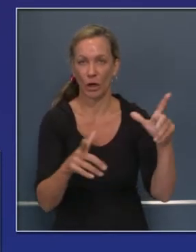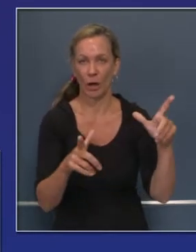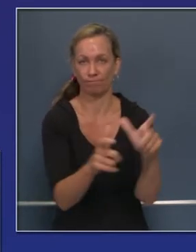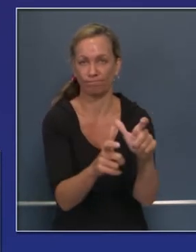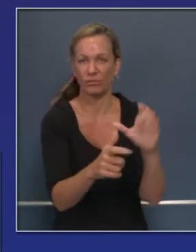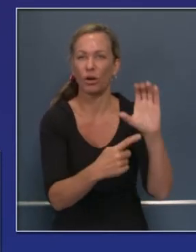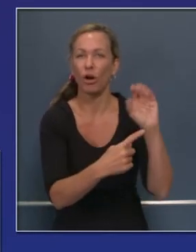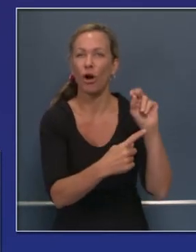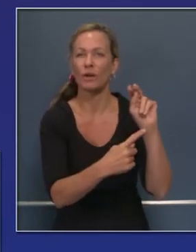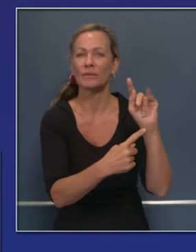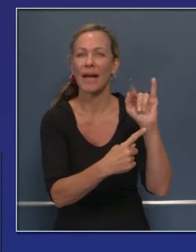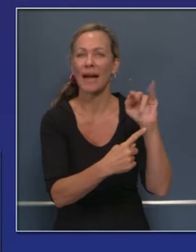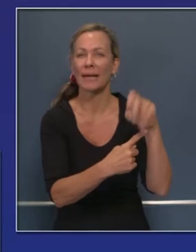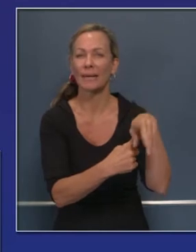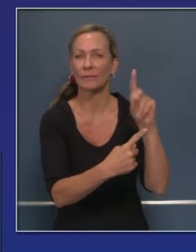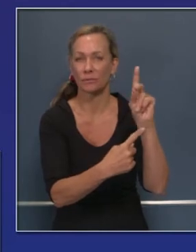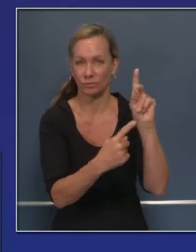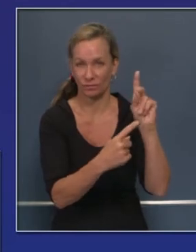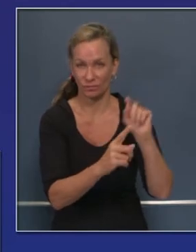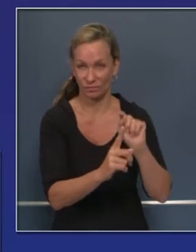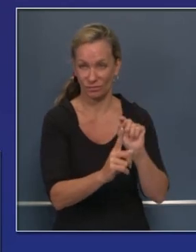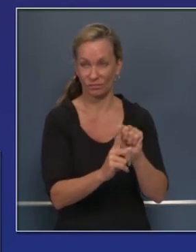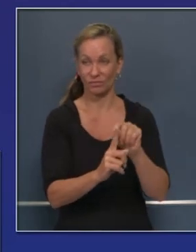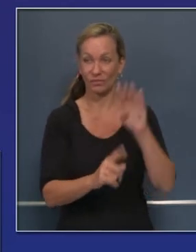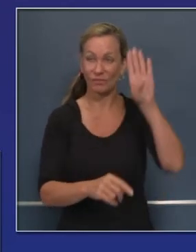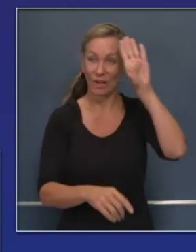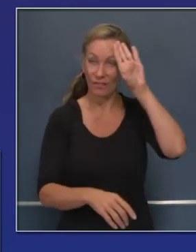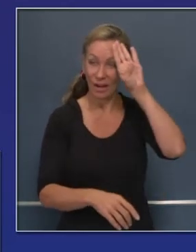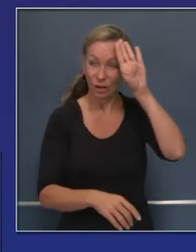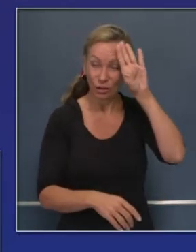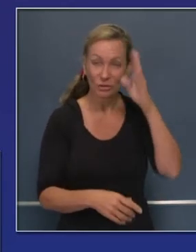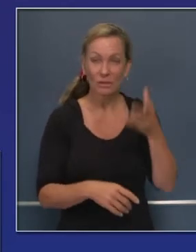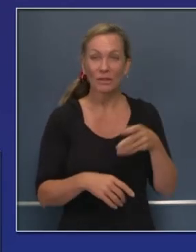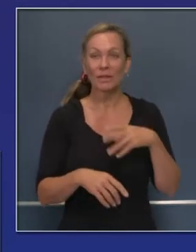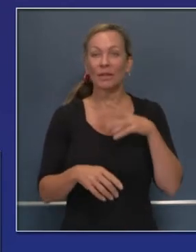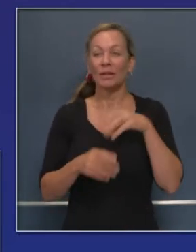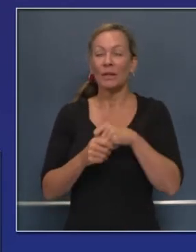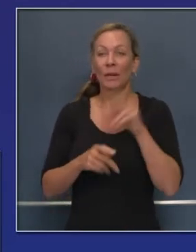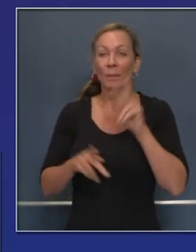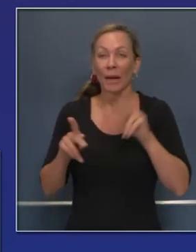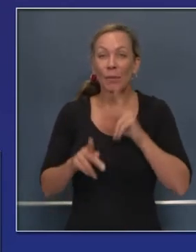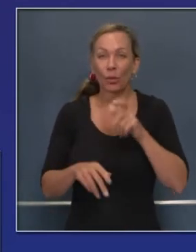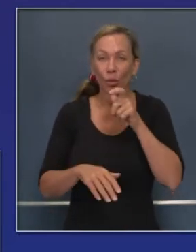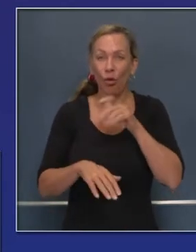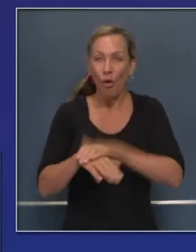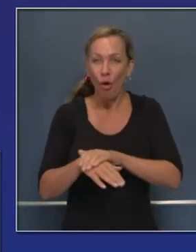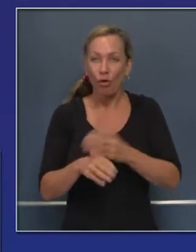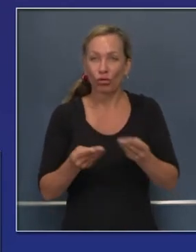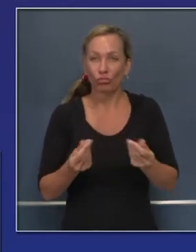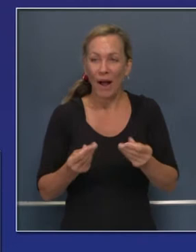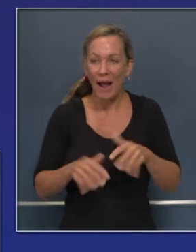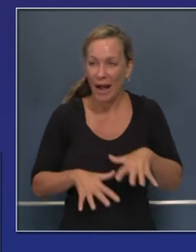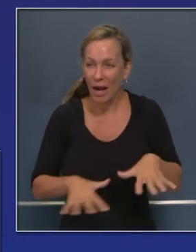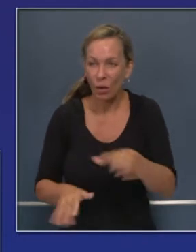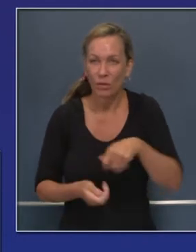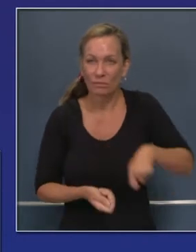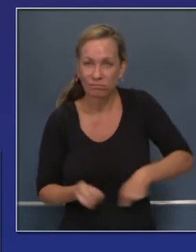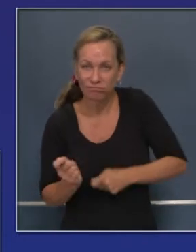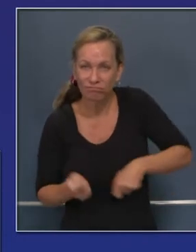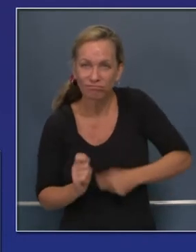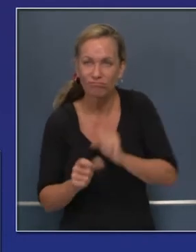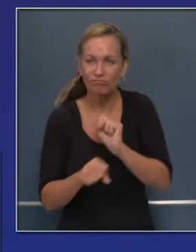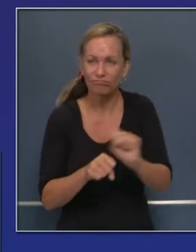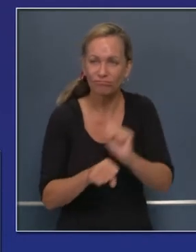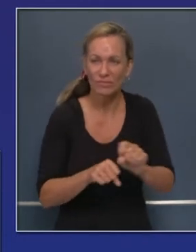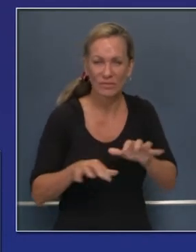increíbles bomberos que están allí en el frente y los equipos de trabajo e individuos que son responsables